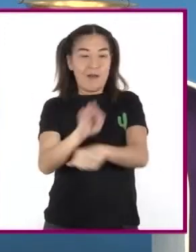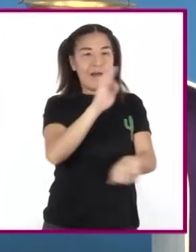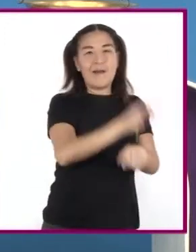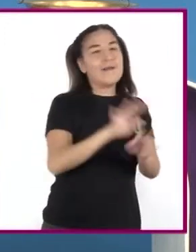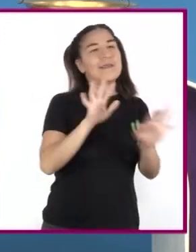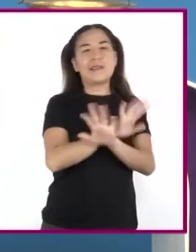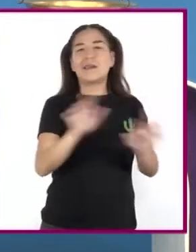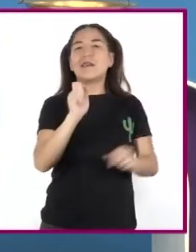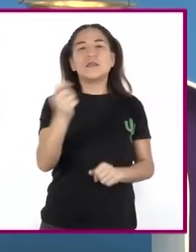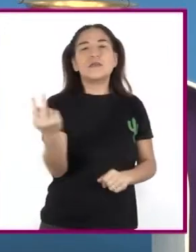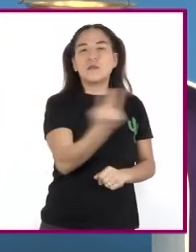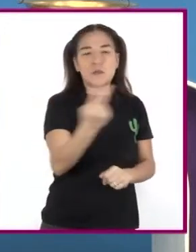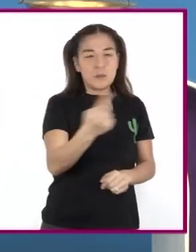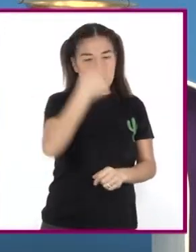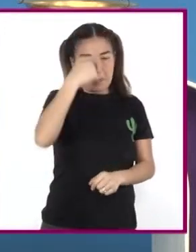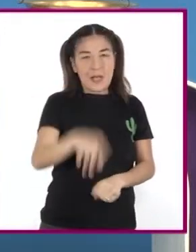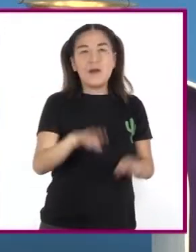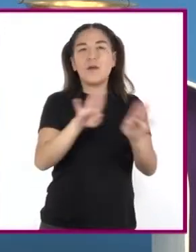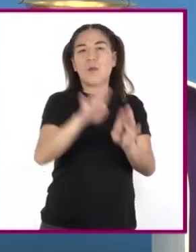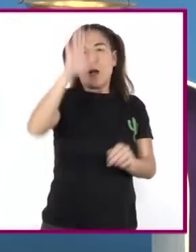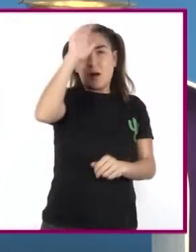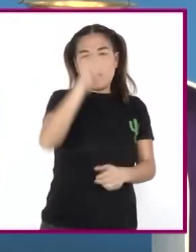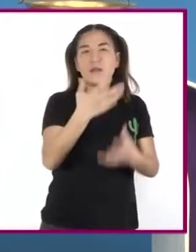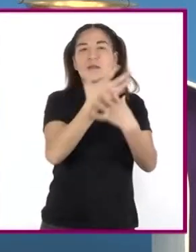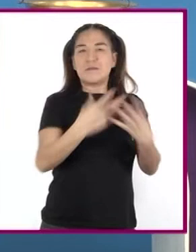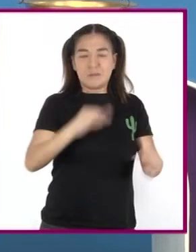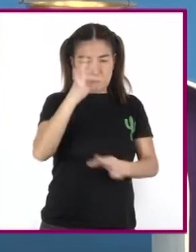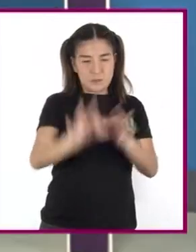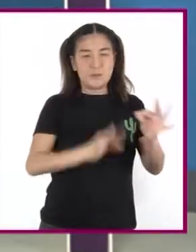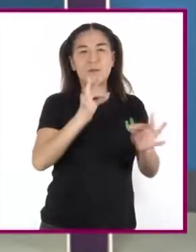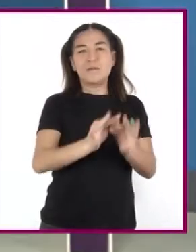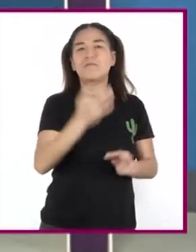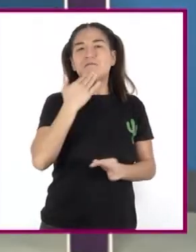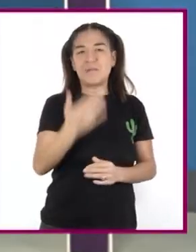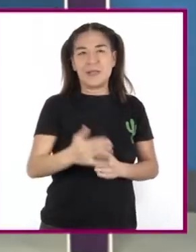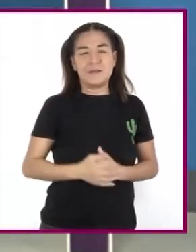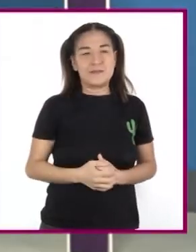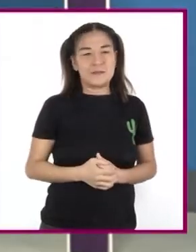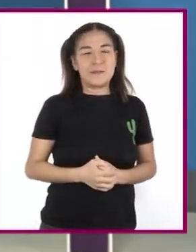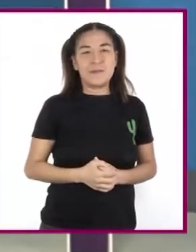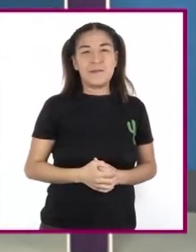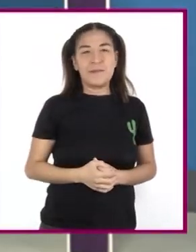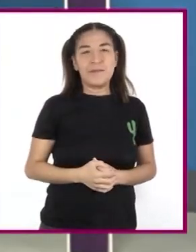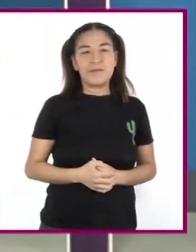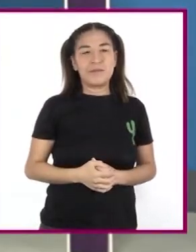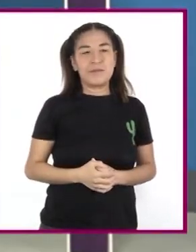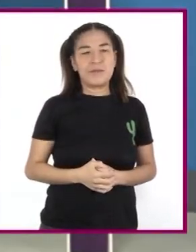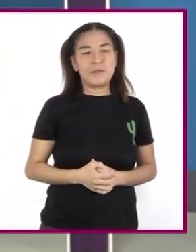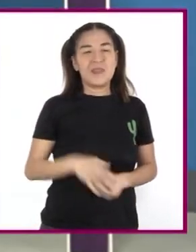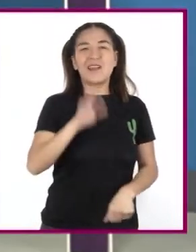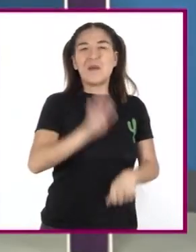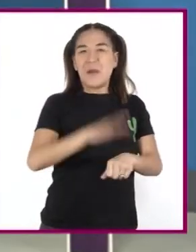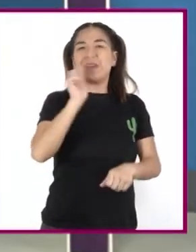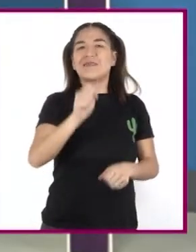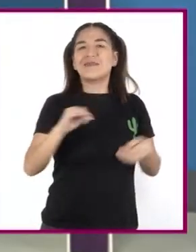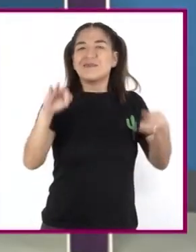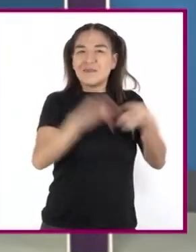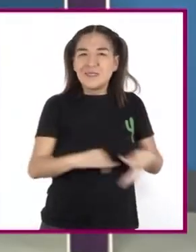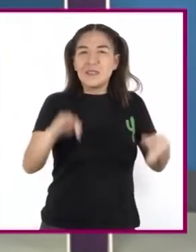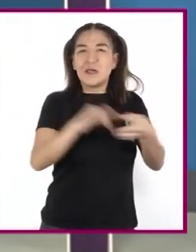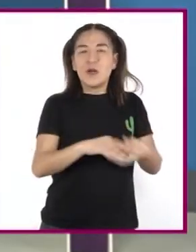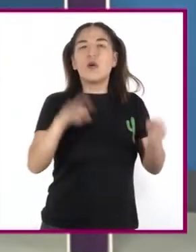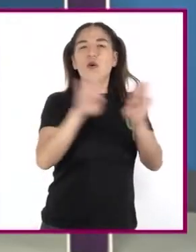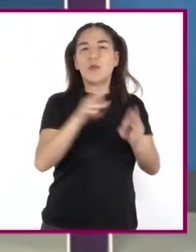ambas Puedan llegar A un acuerdo De manera Comprometida Cada vez Son más comunes Las experiencias De